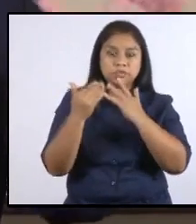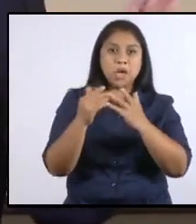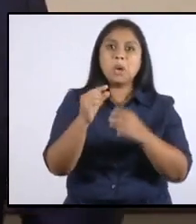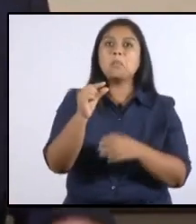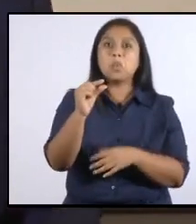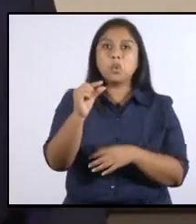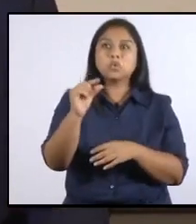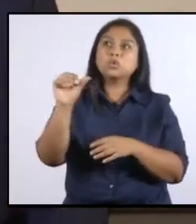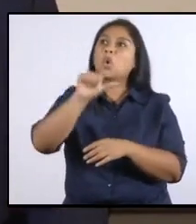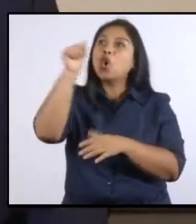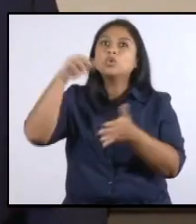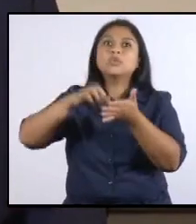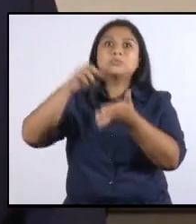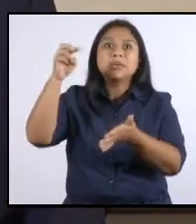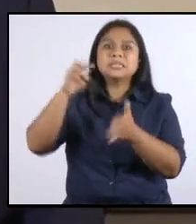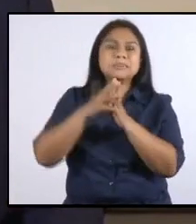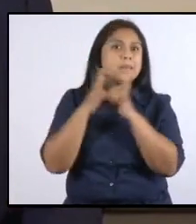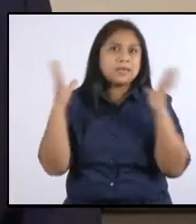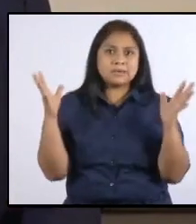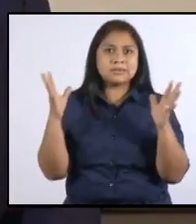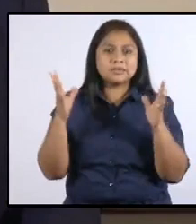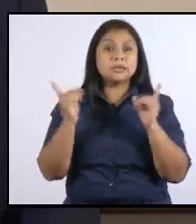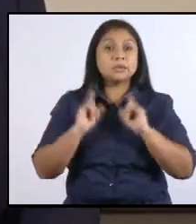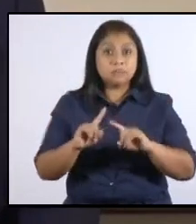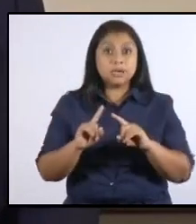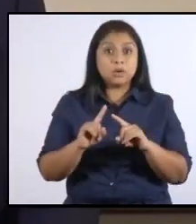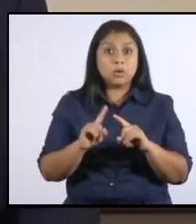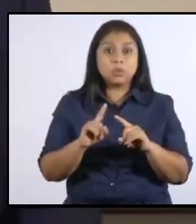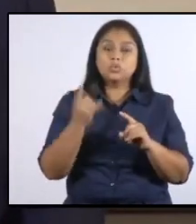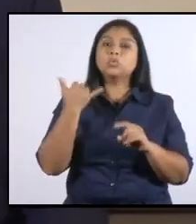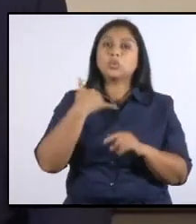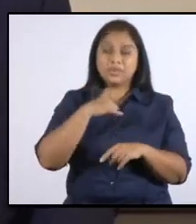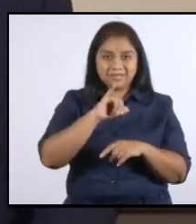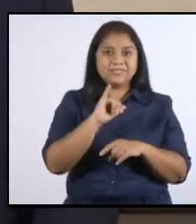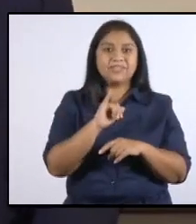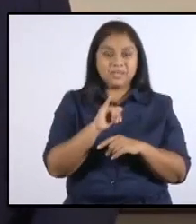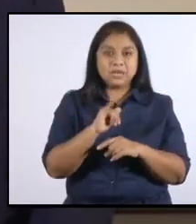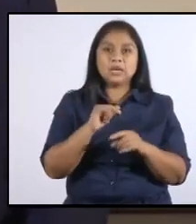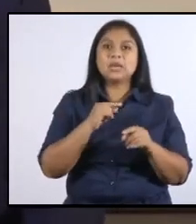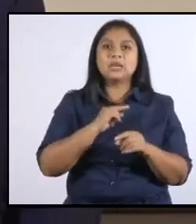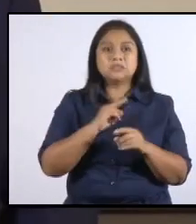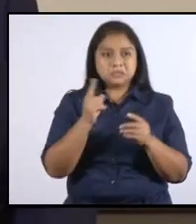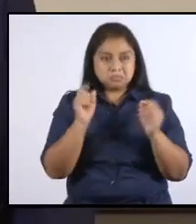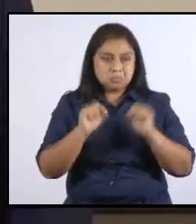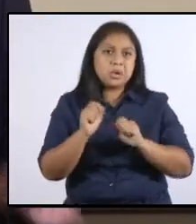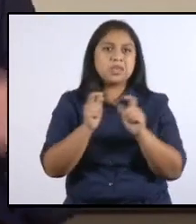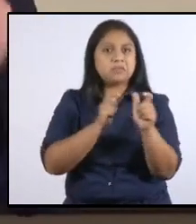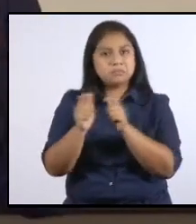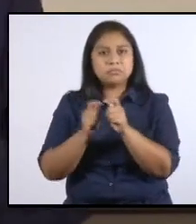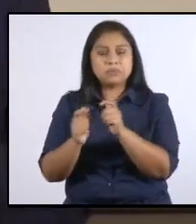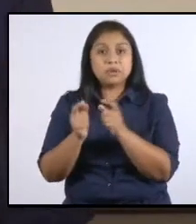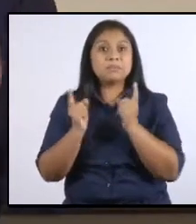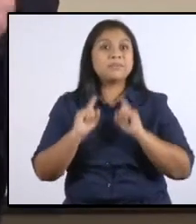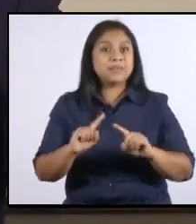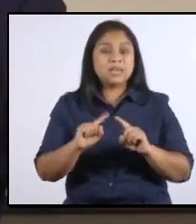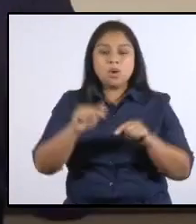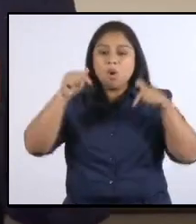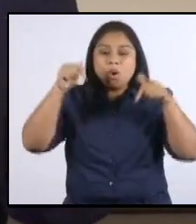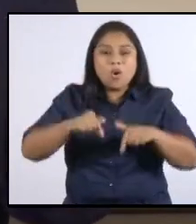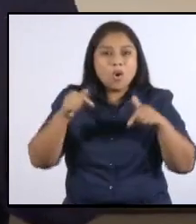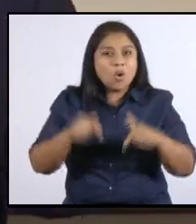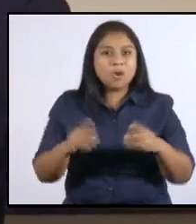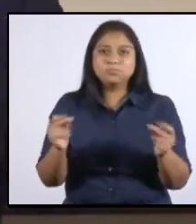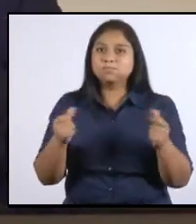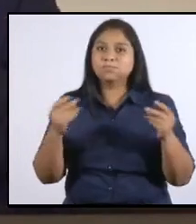casos comparados con otros, pero esas cifras todavía siguen siendo manejables. Pero debemos actuar muy